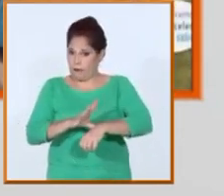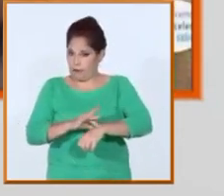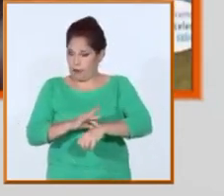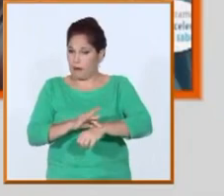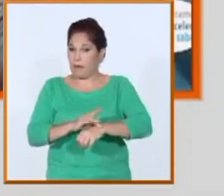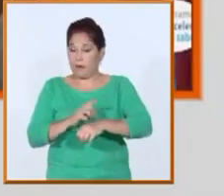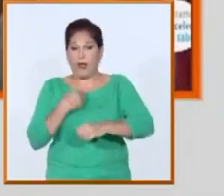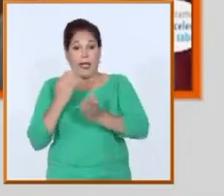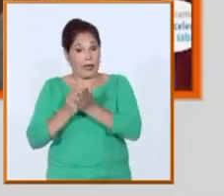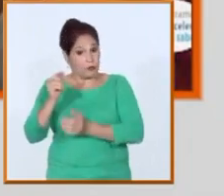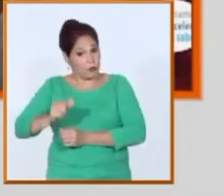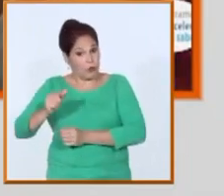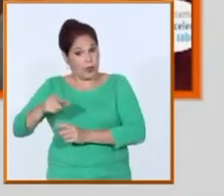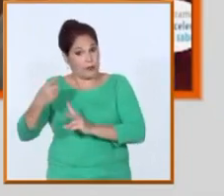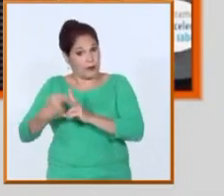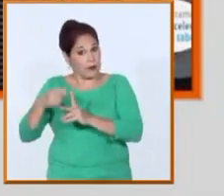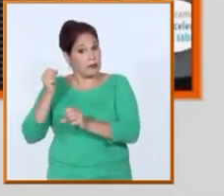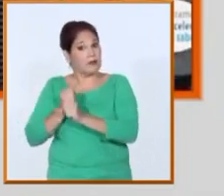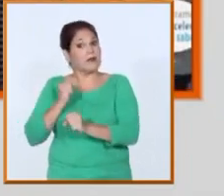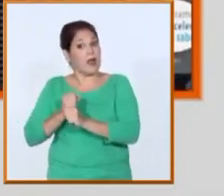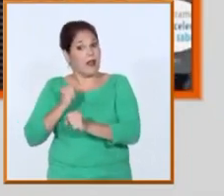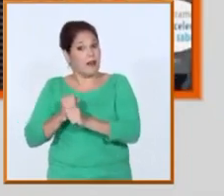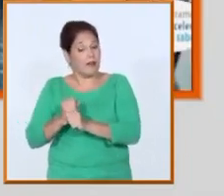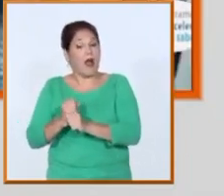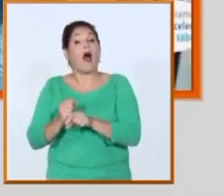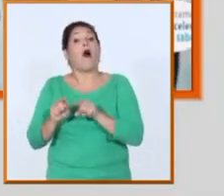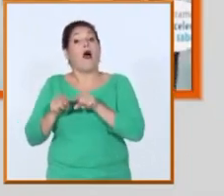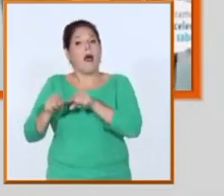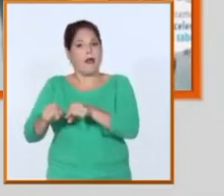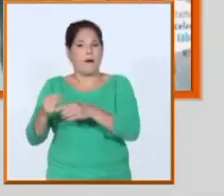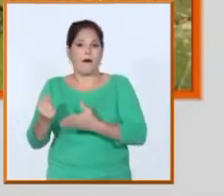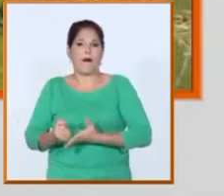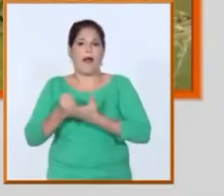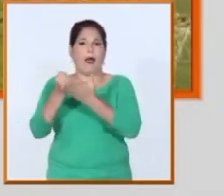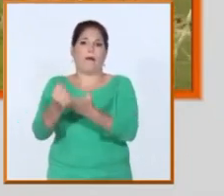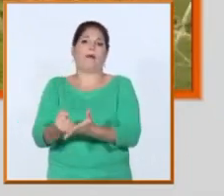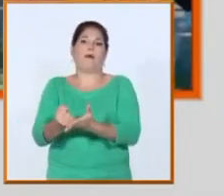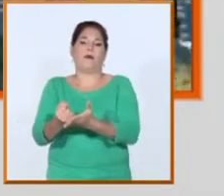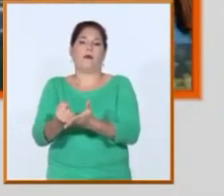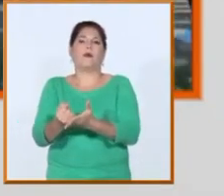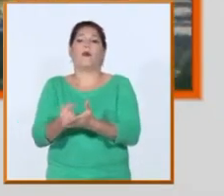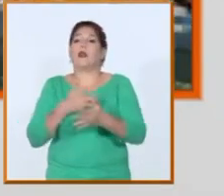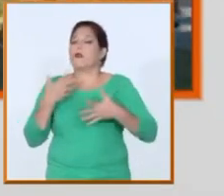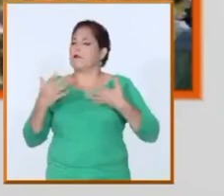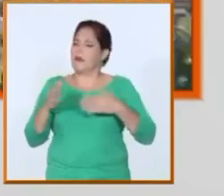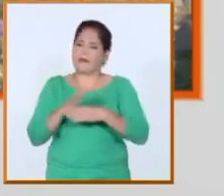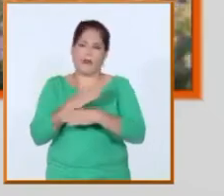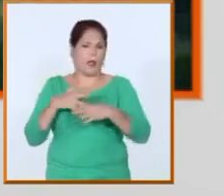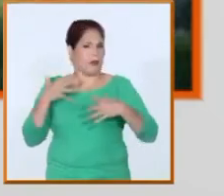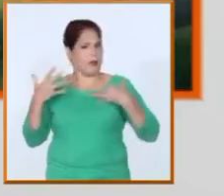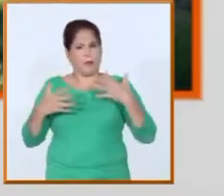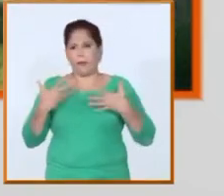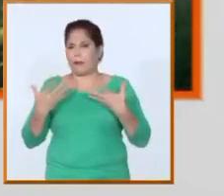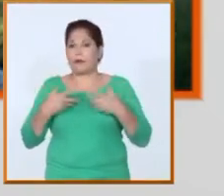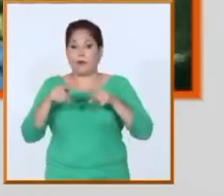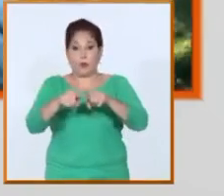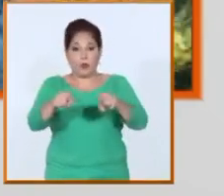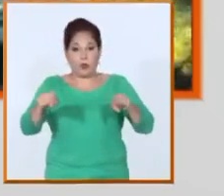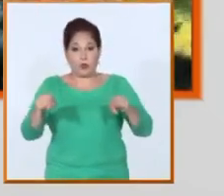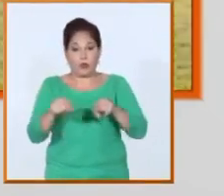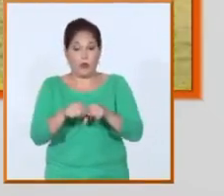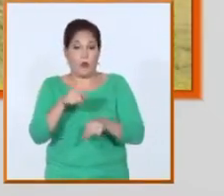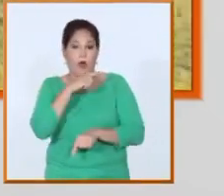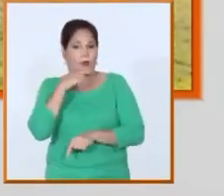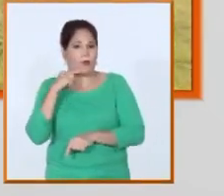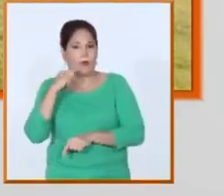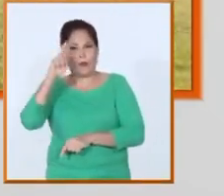universitaria, estudiantes y trabajadores, trabajaron en esos centros, pero también trabajaron en muchas actividades de impacto social en los hospitales, en